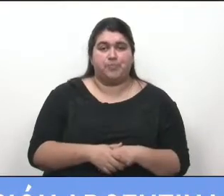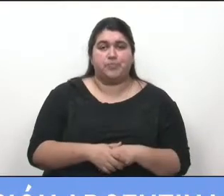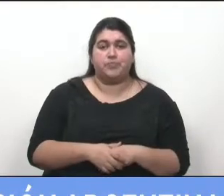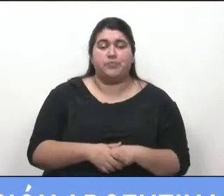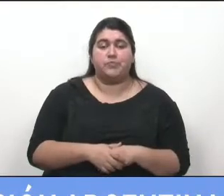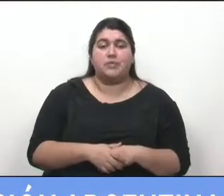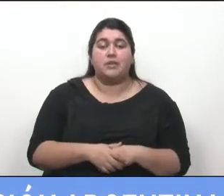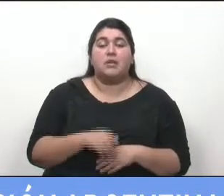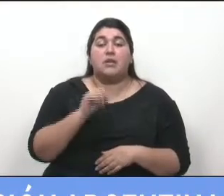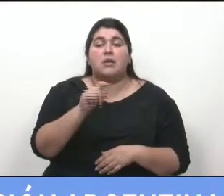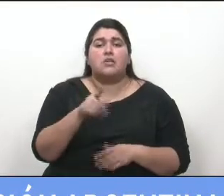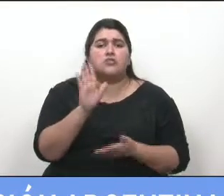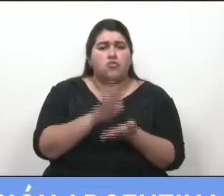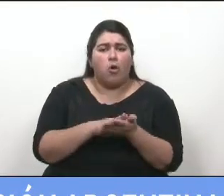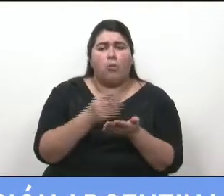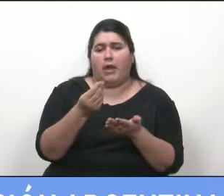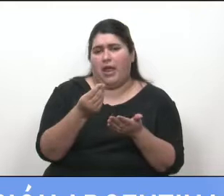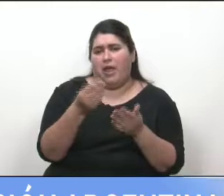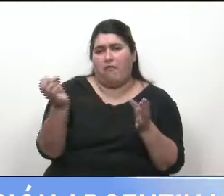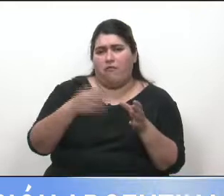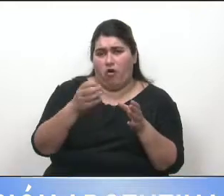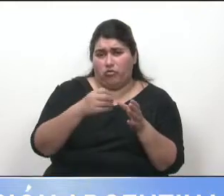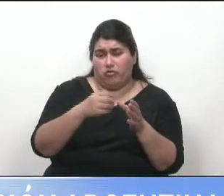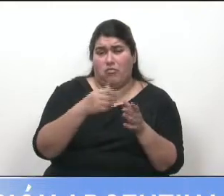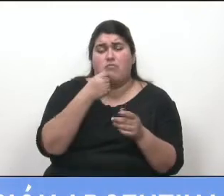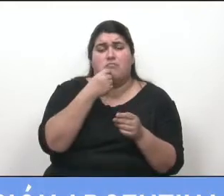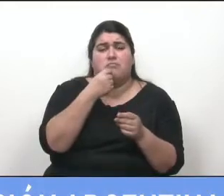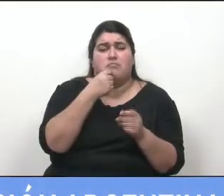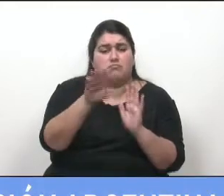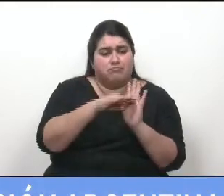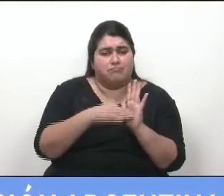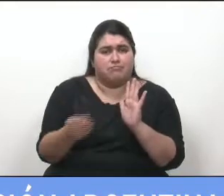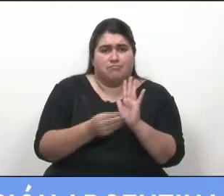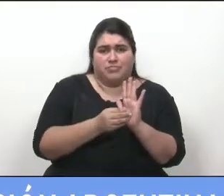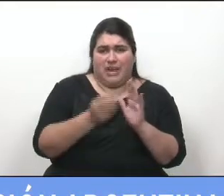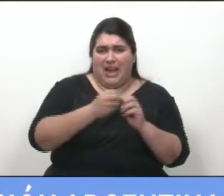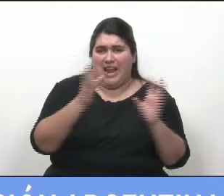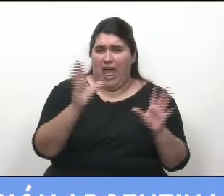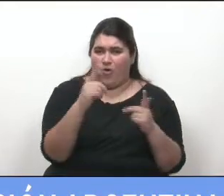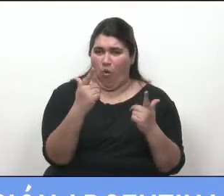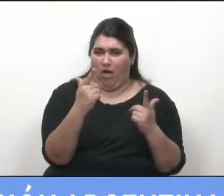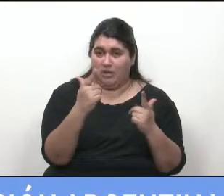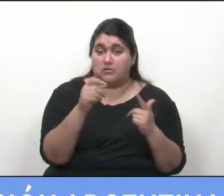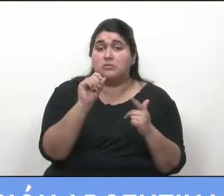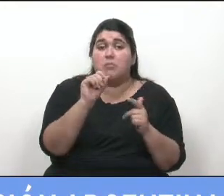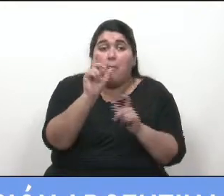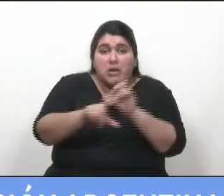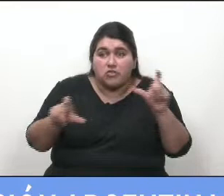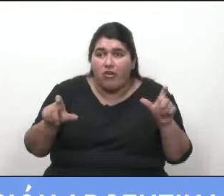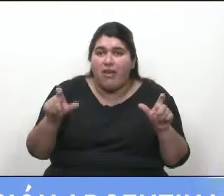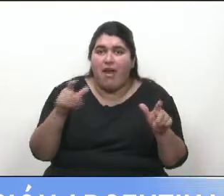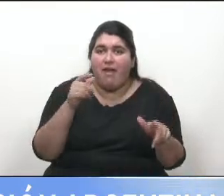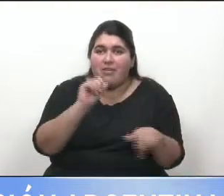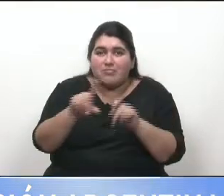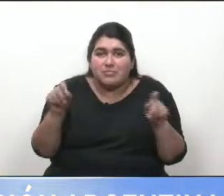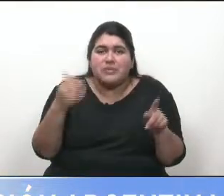exteriorización de fondos no declarados por residentes del país que posean tenencias en el país o